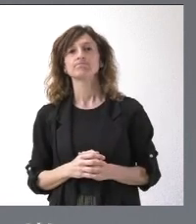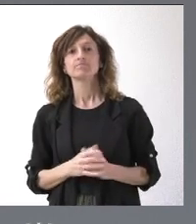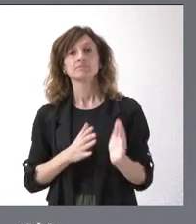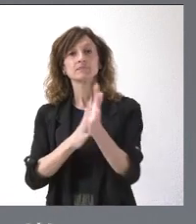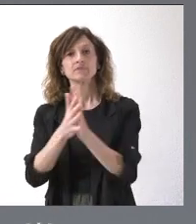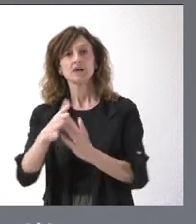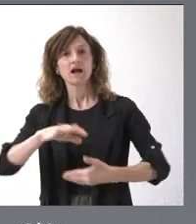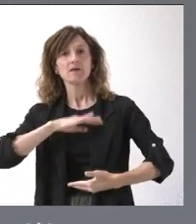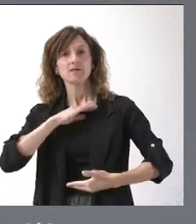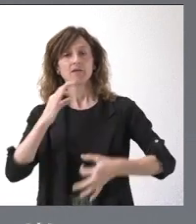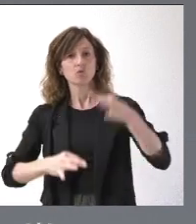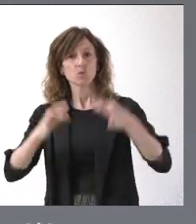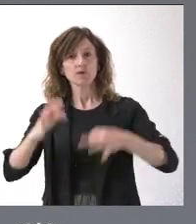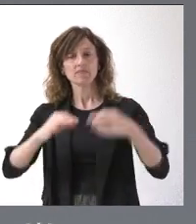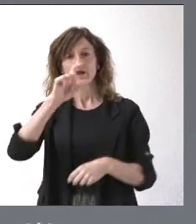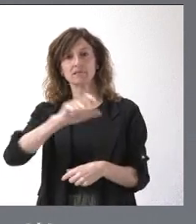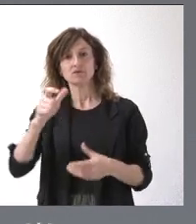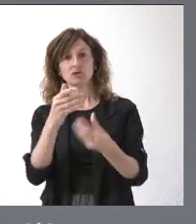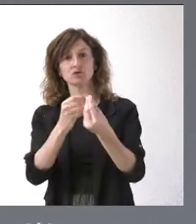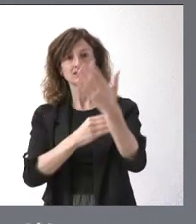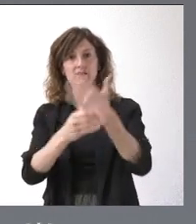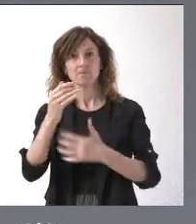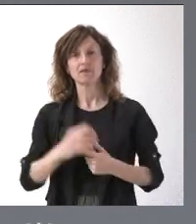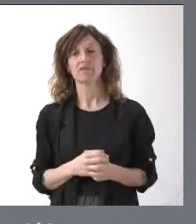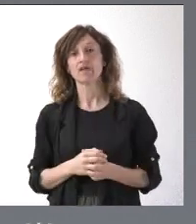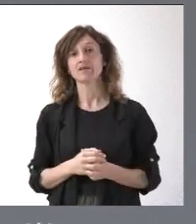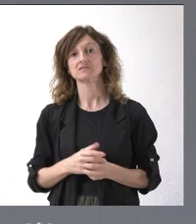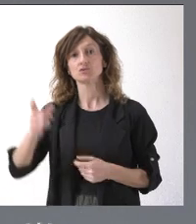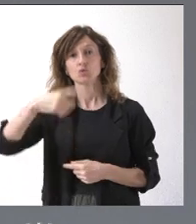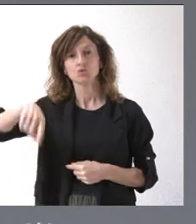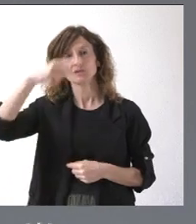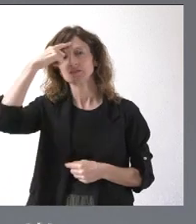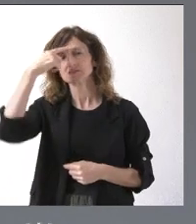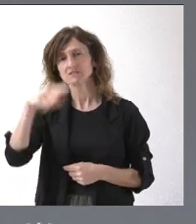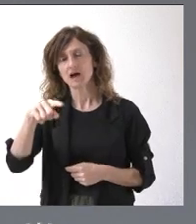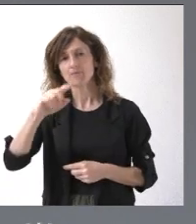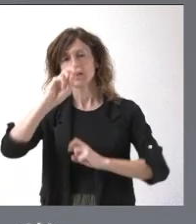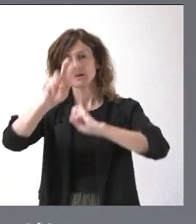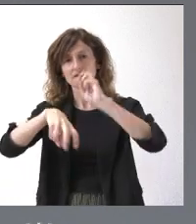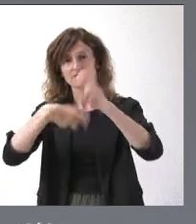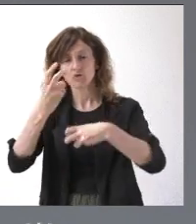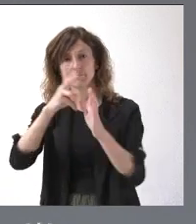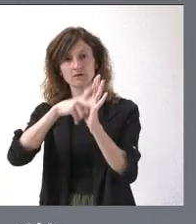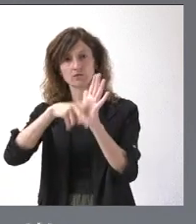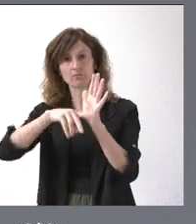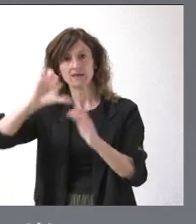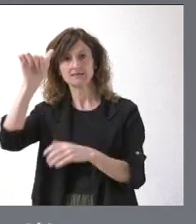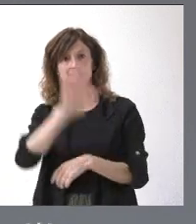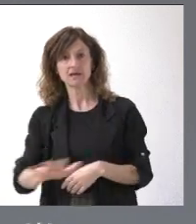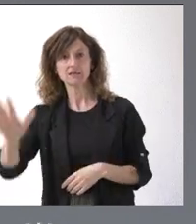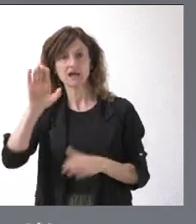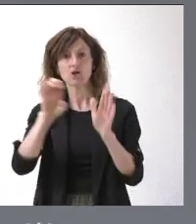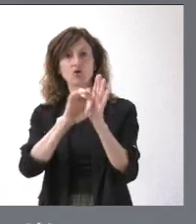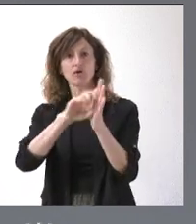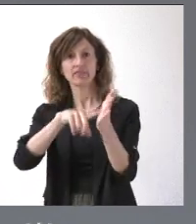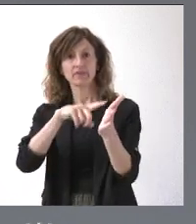capacidad jurídica de las personas con discapacidad. Como ustedes saben, hace poco ha habido reforma de la normativa estatal, reforma del Código